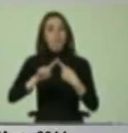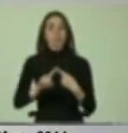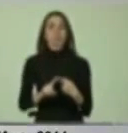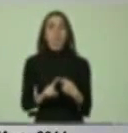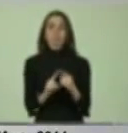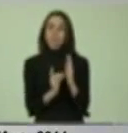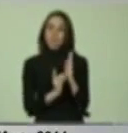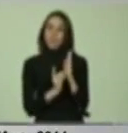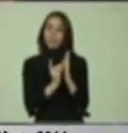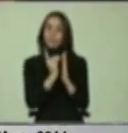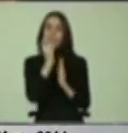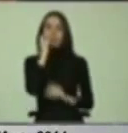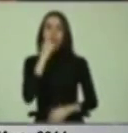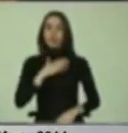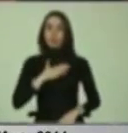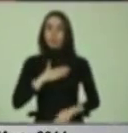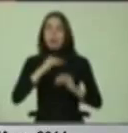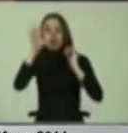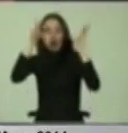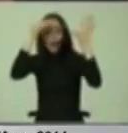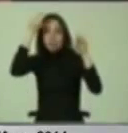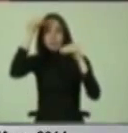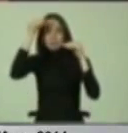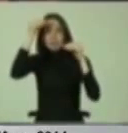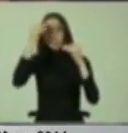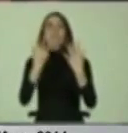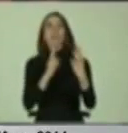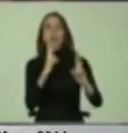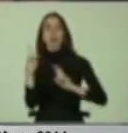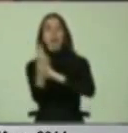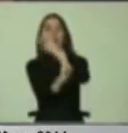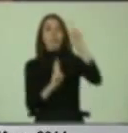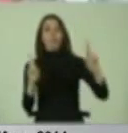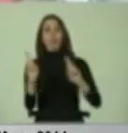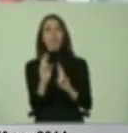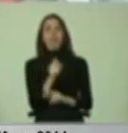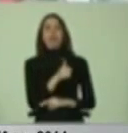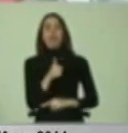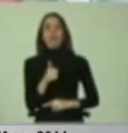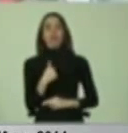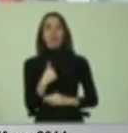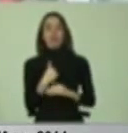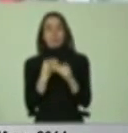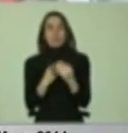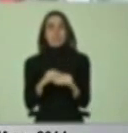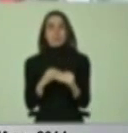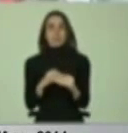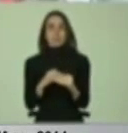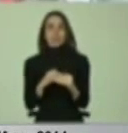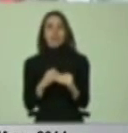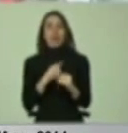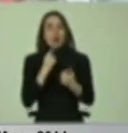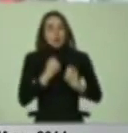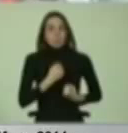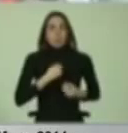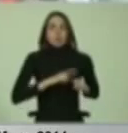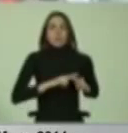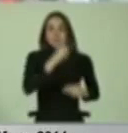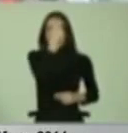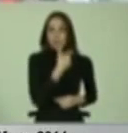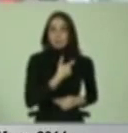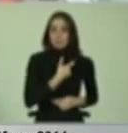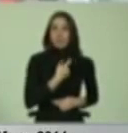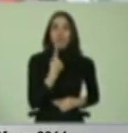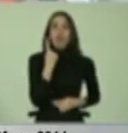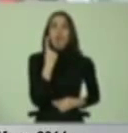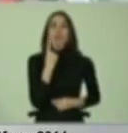El desarrollo humano, el aprendizaje, son de naturaleza interactiva y no dependen solo de las limitaciones o potencialidades de la persona, sino